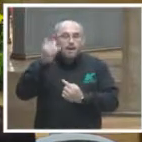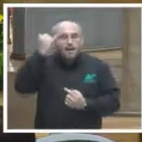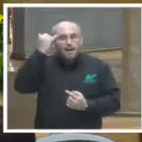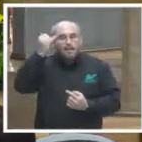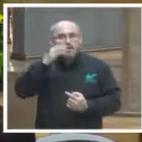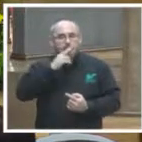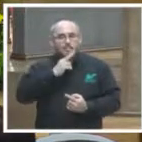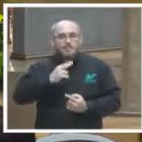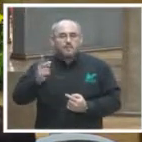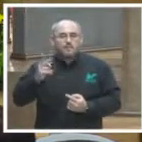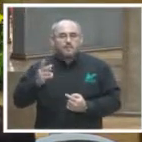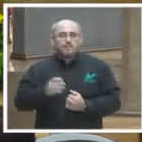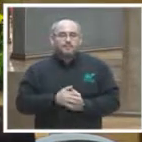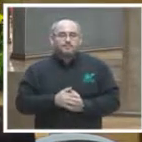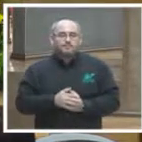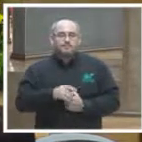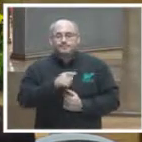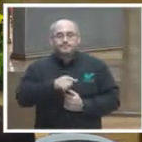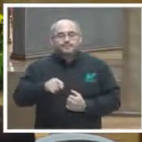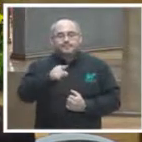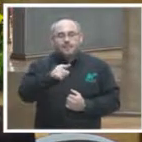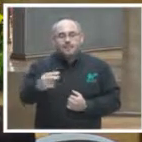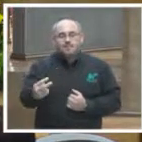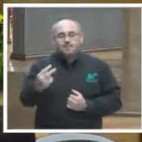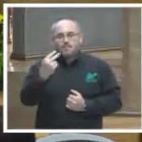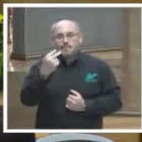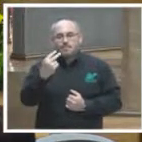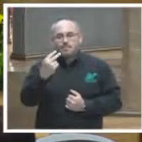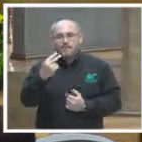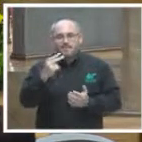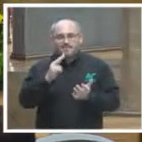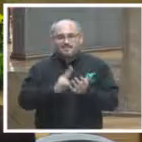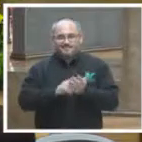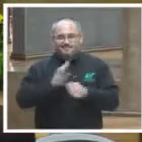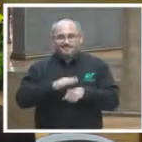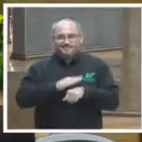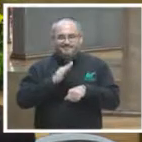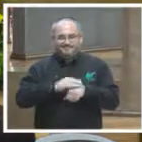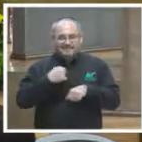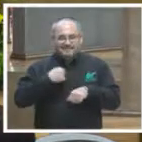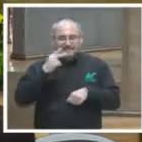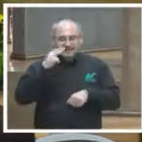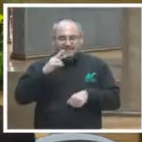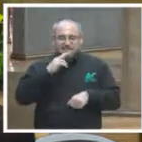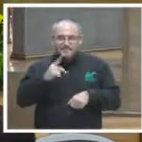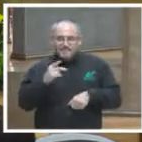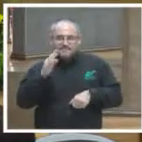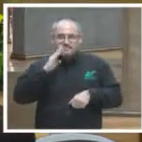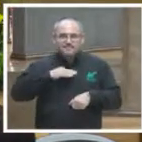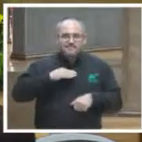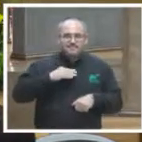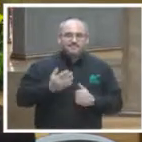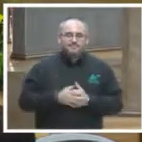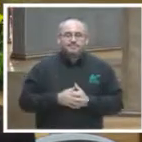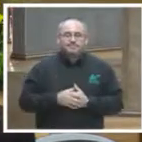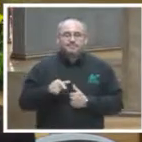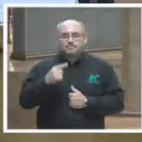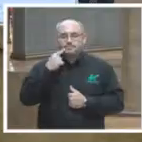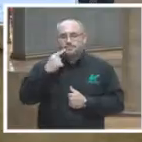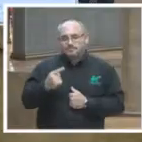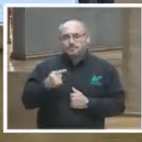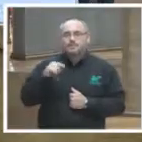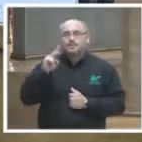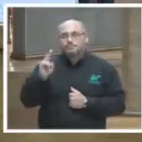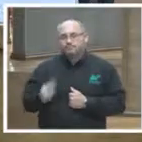mejorar la percepción o las valoraciones en términos de confianza pública esto lo digo para resaltar que